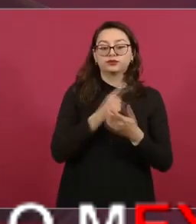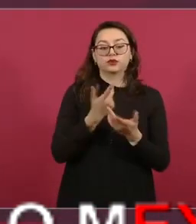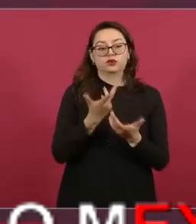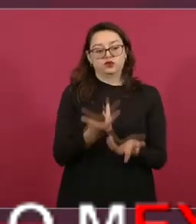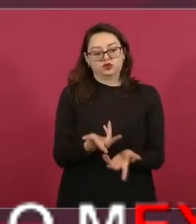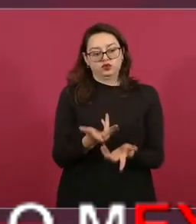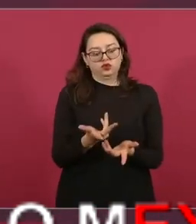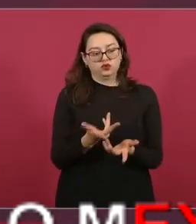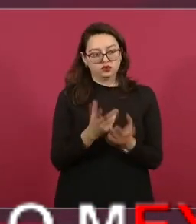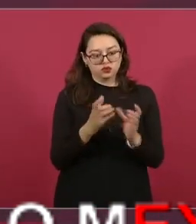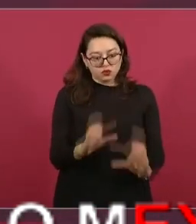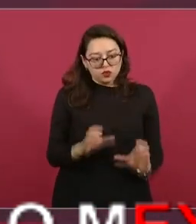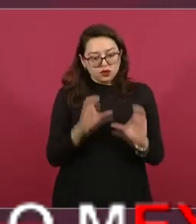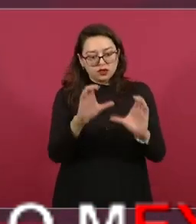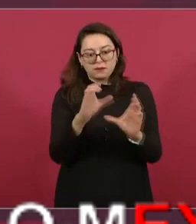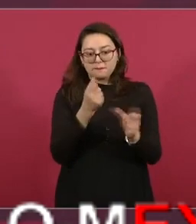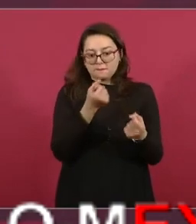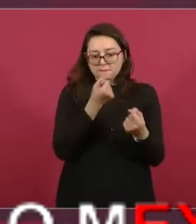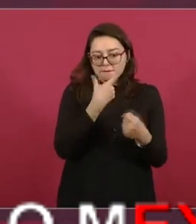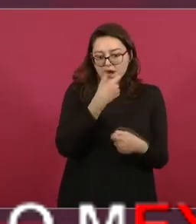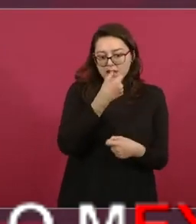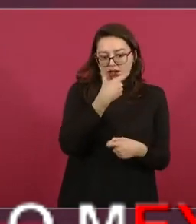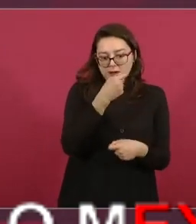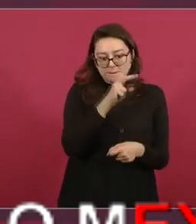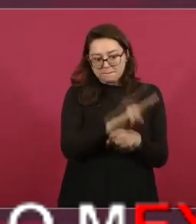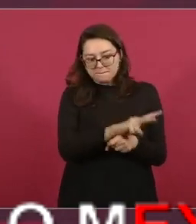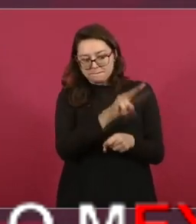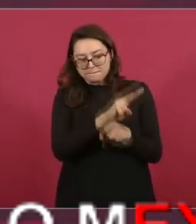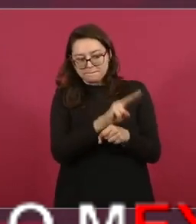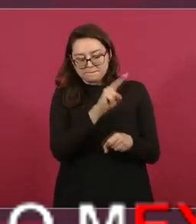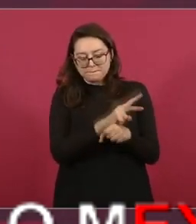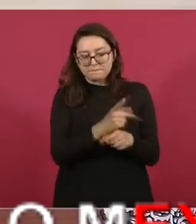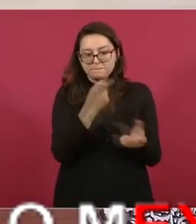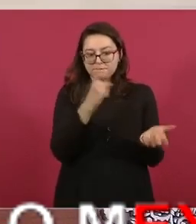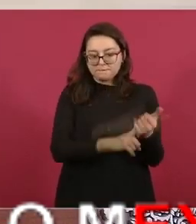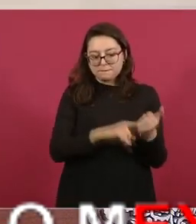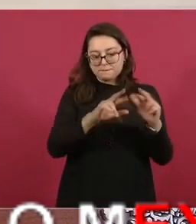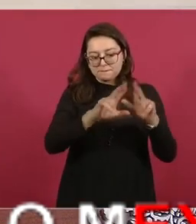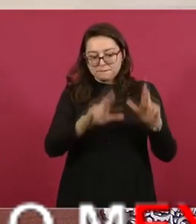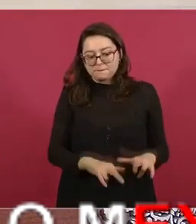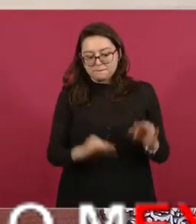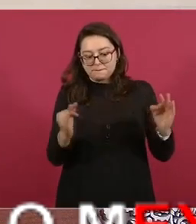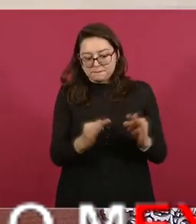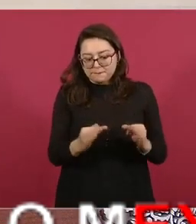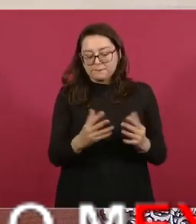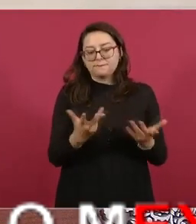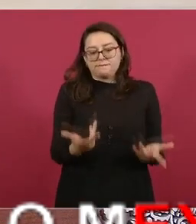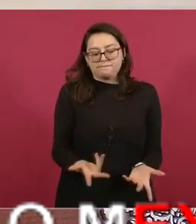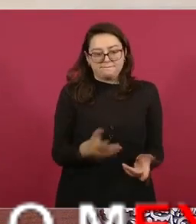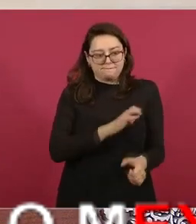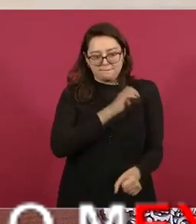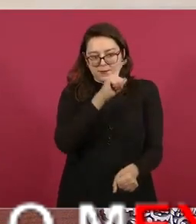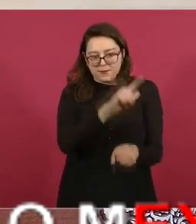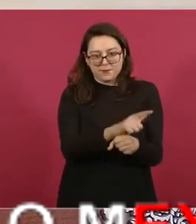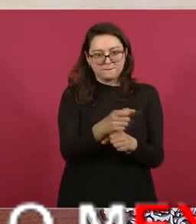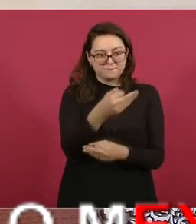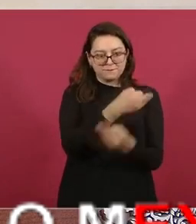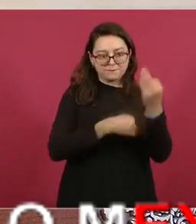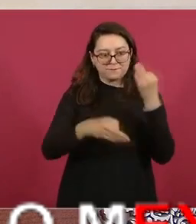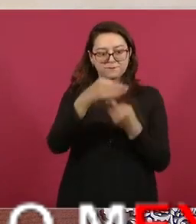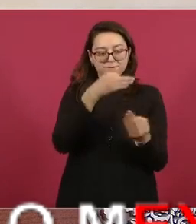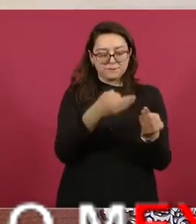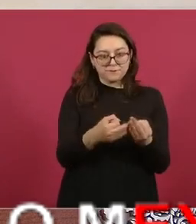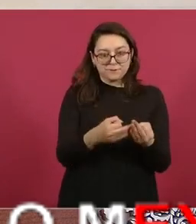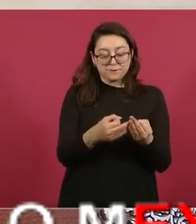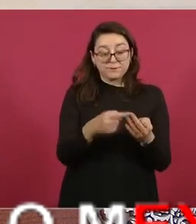de refrigeración con lo mejor y al mismo tiempo va a ser una